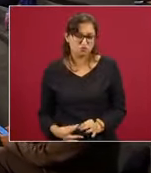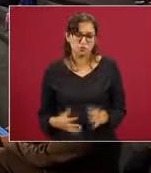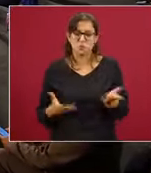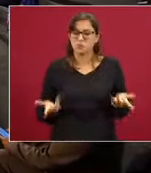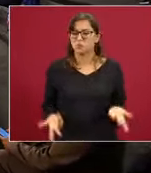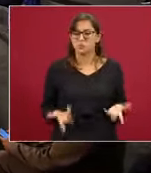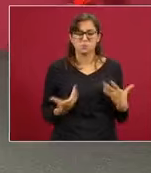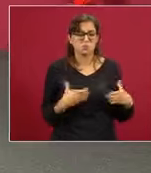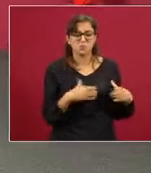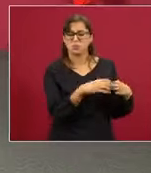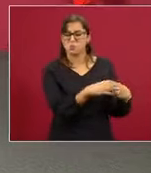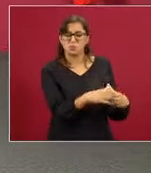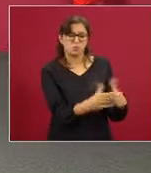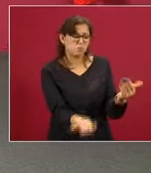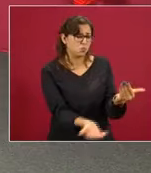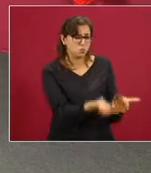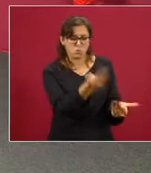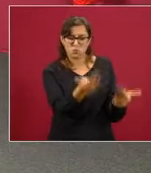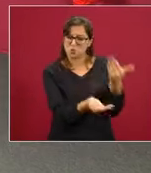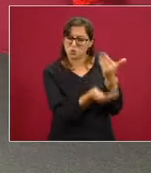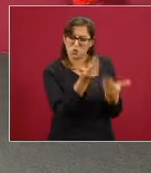minoría y eso